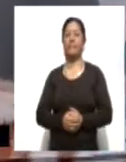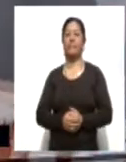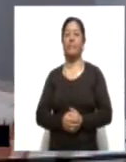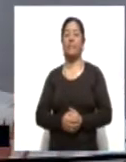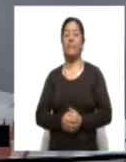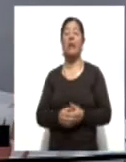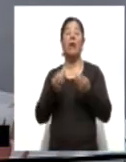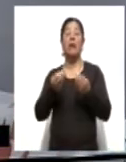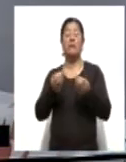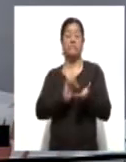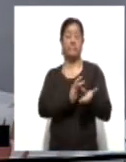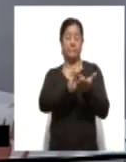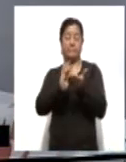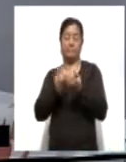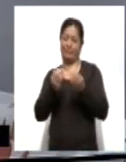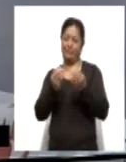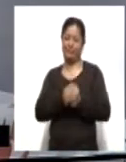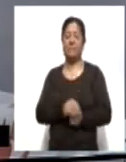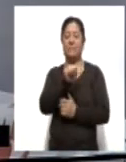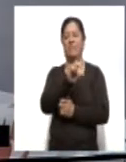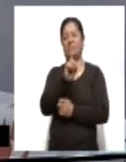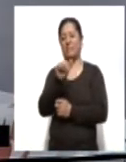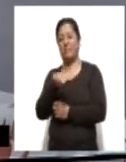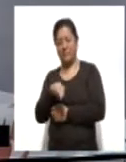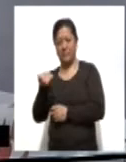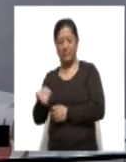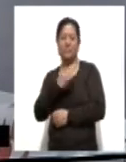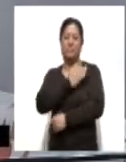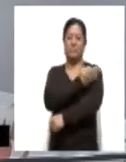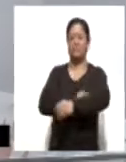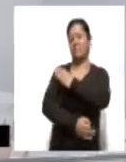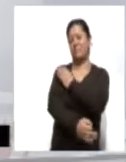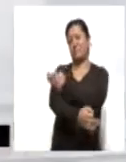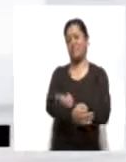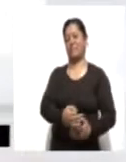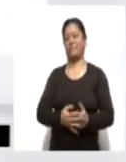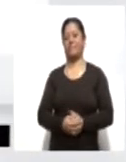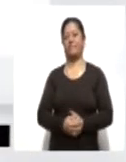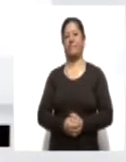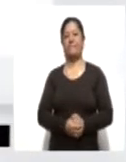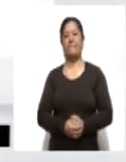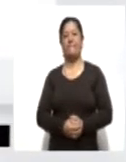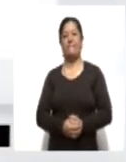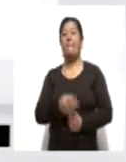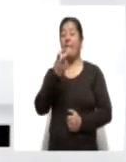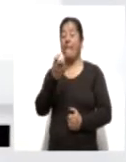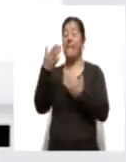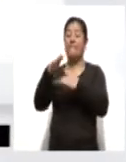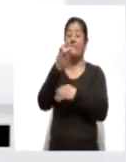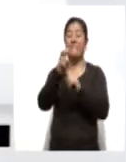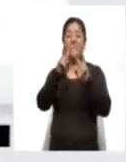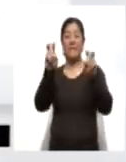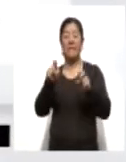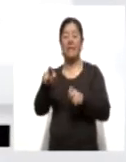Muchísimas gracias, Adam Morales. Muy buenas tardes. Buenas tardes. Y precisamente en este tema, el gobernador